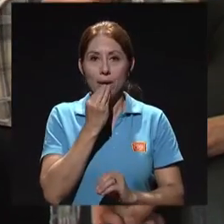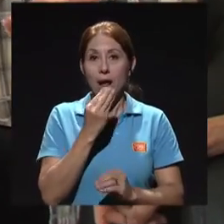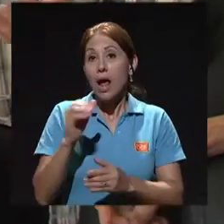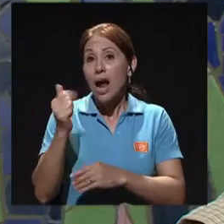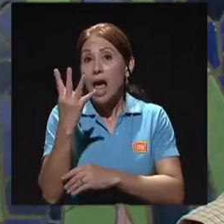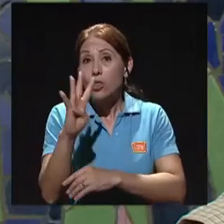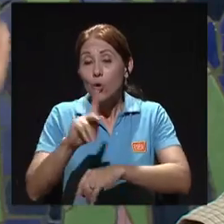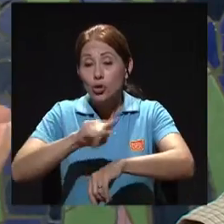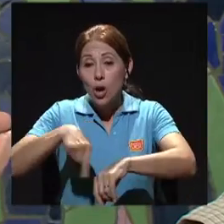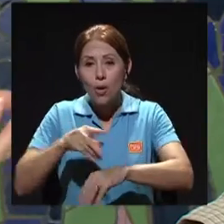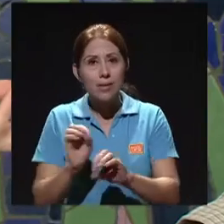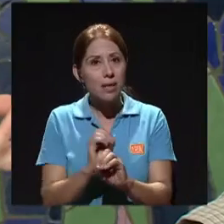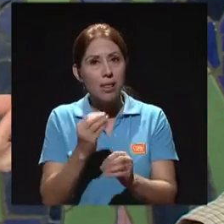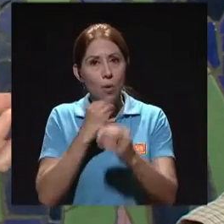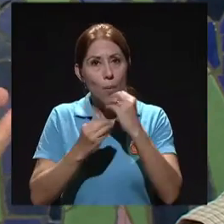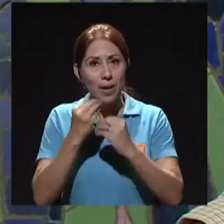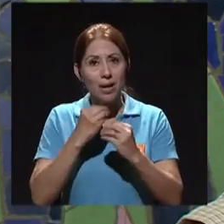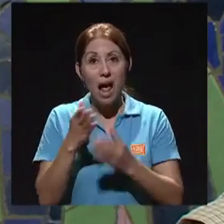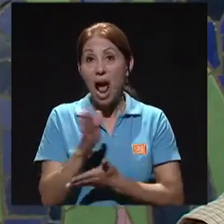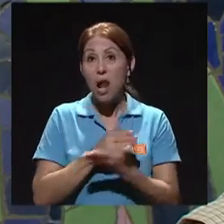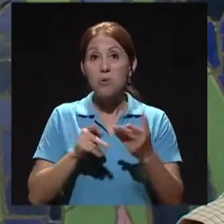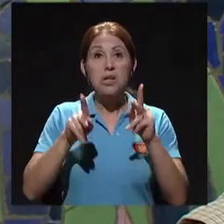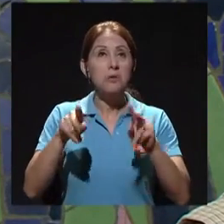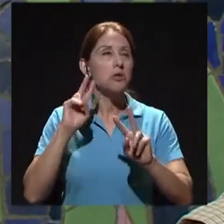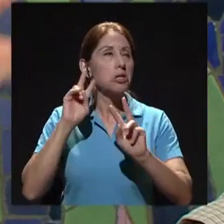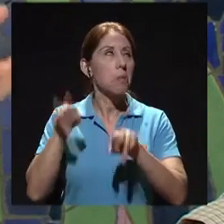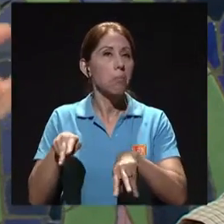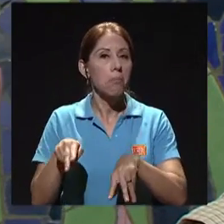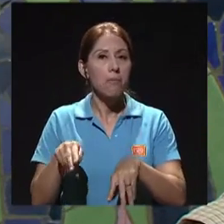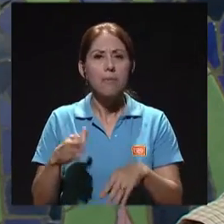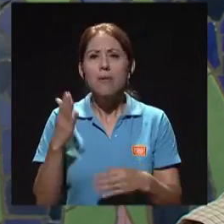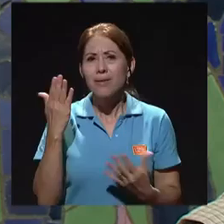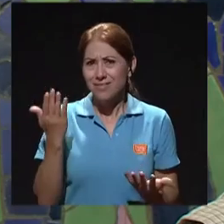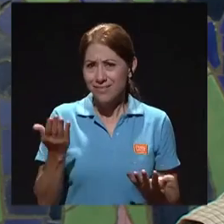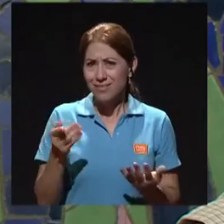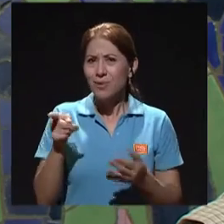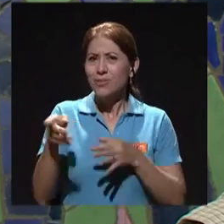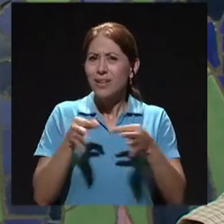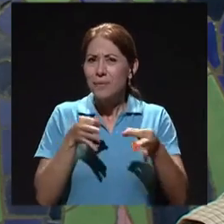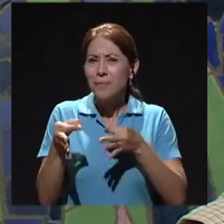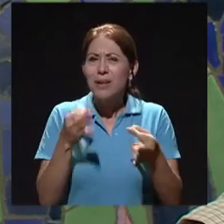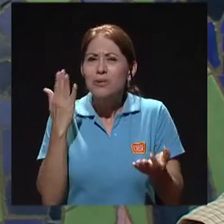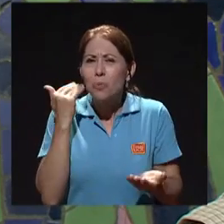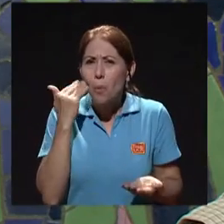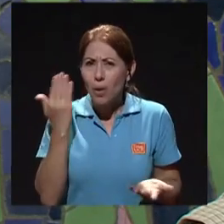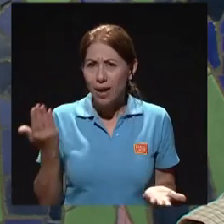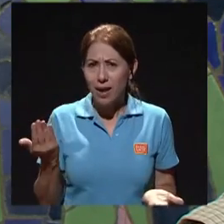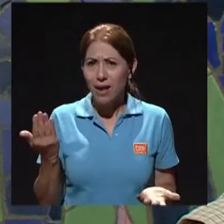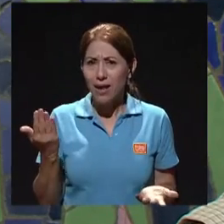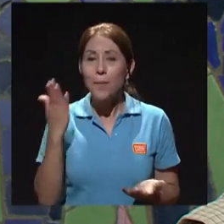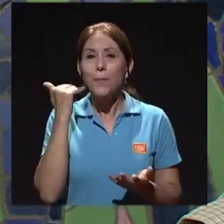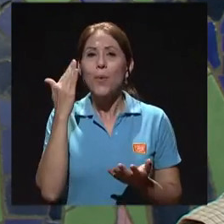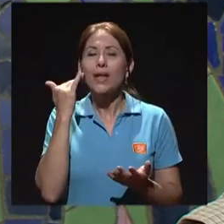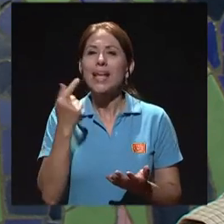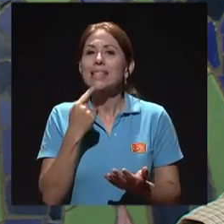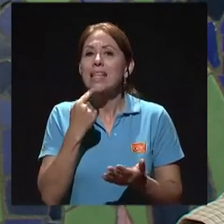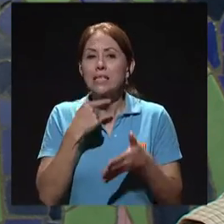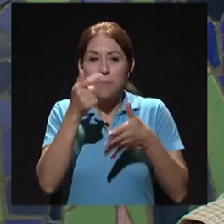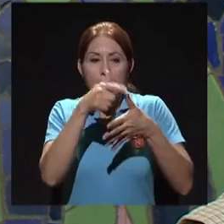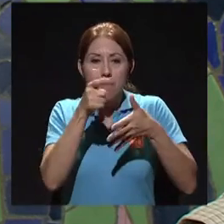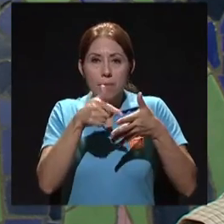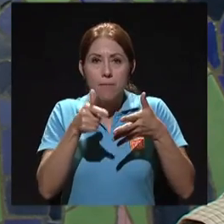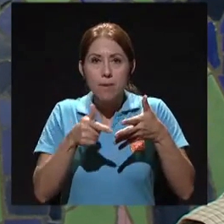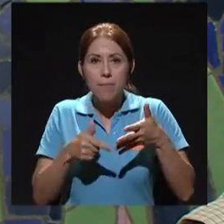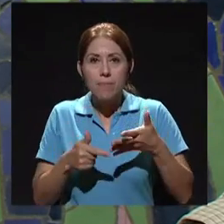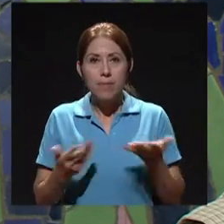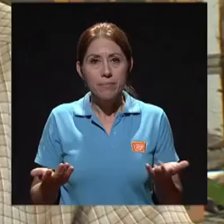casos. Hay personas que no lo respetan. Y sería importante que usted nos explicara, este, ¿por qué esto, Walter? ¿Por qué se insiste tanto en